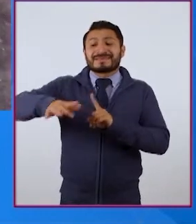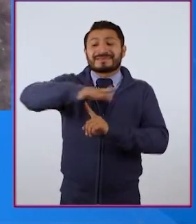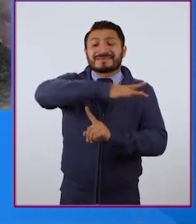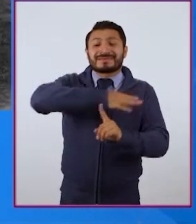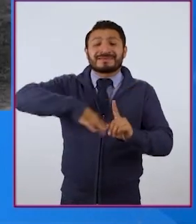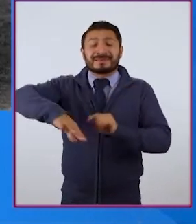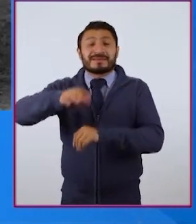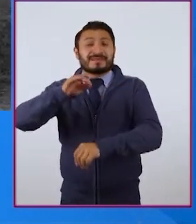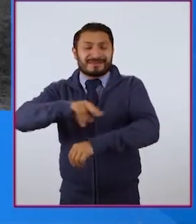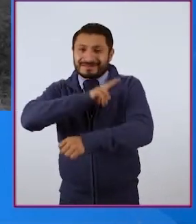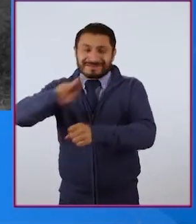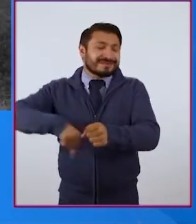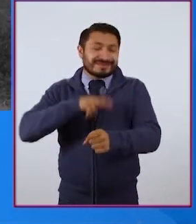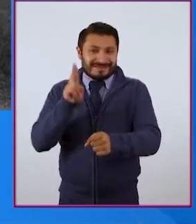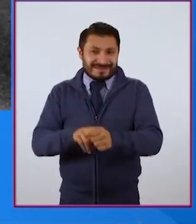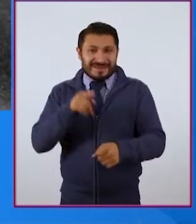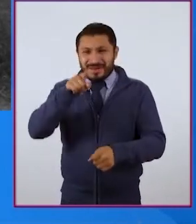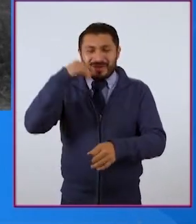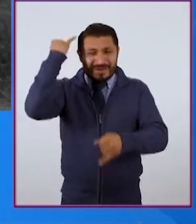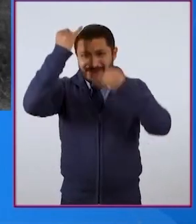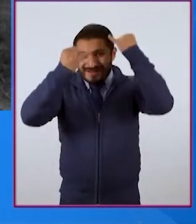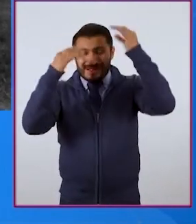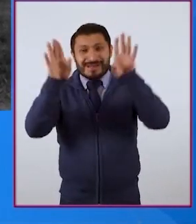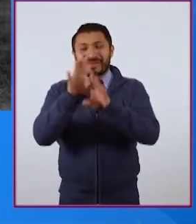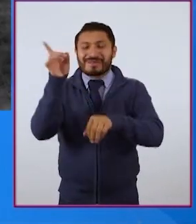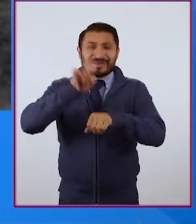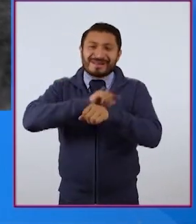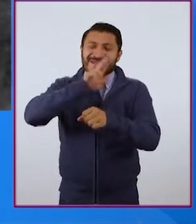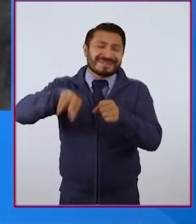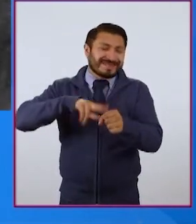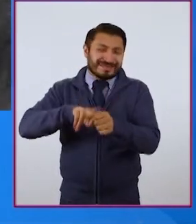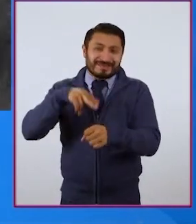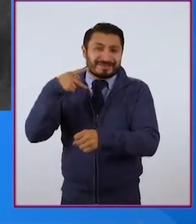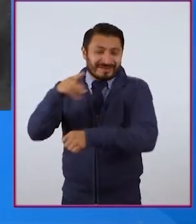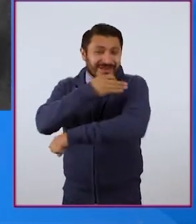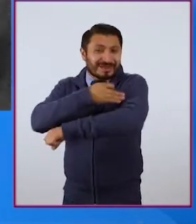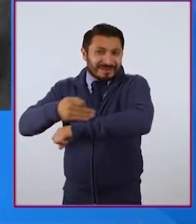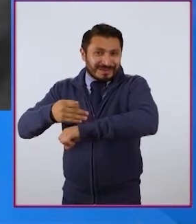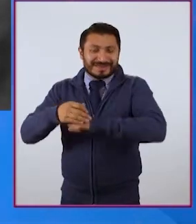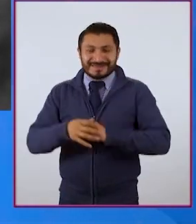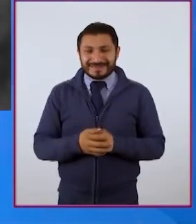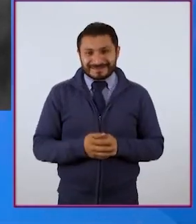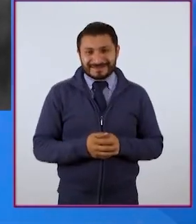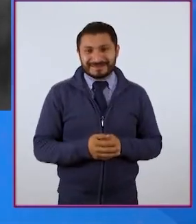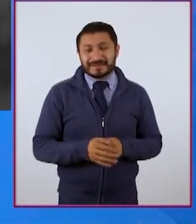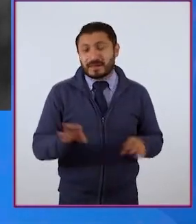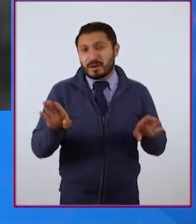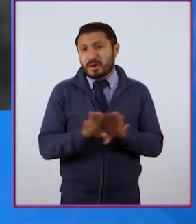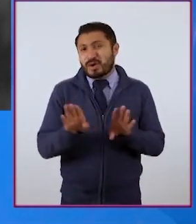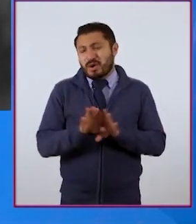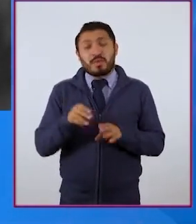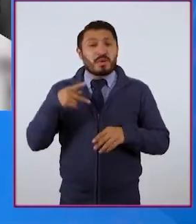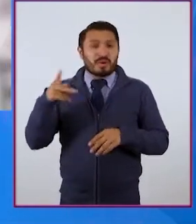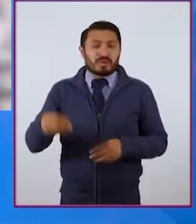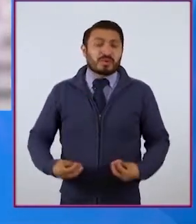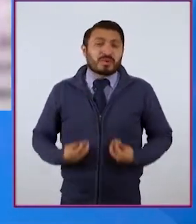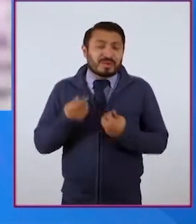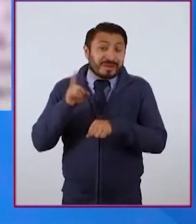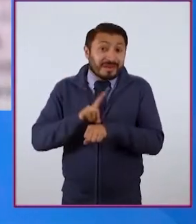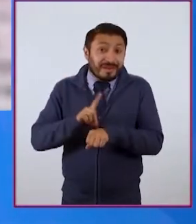la naturaleza. Imagina cómo sería un día normal en la vida de estas personas. ¿Y cómo sería su cotidianidad?